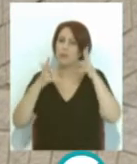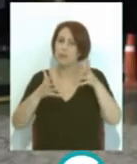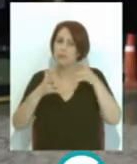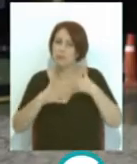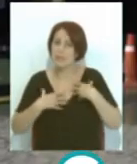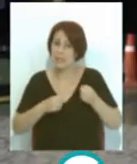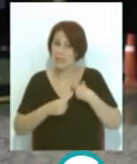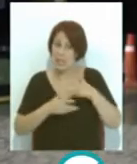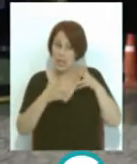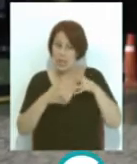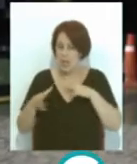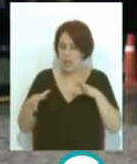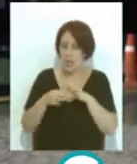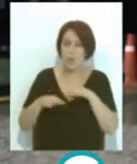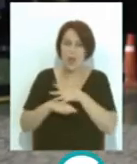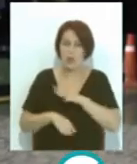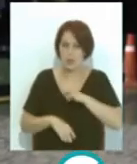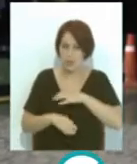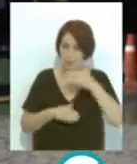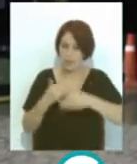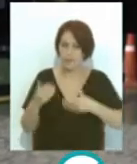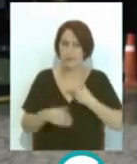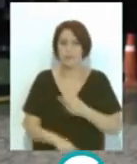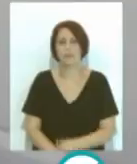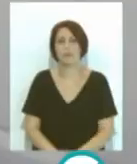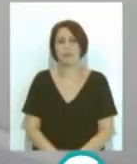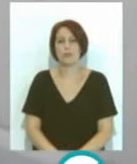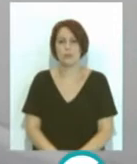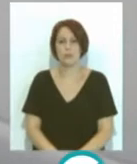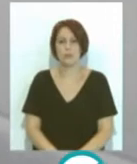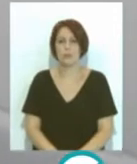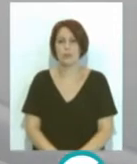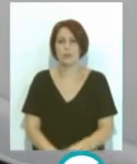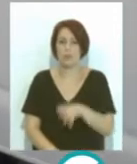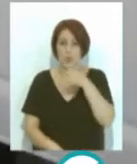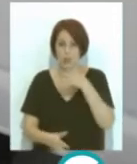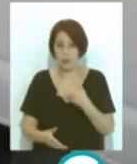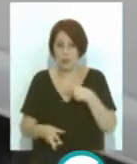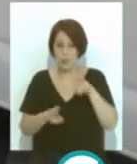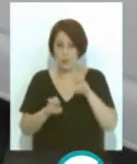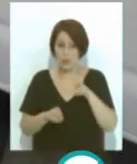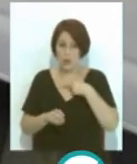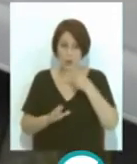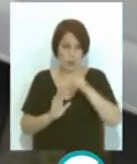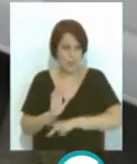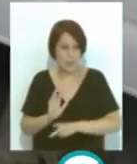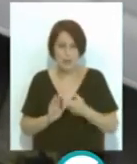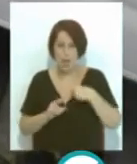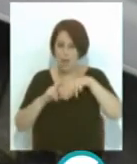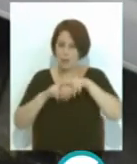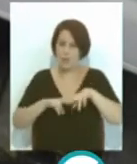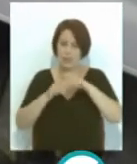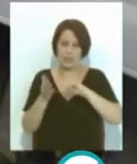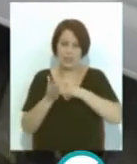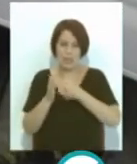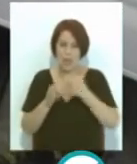sanitarias para limitar los contagios de la COVID-19 Entra en vigor la nueva normativa de la inspección técnica de los